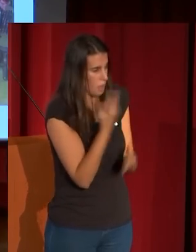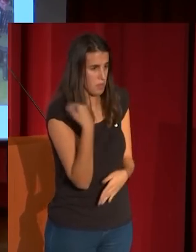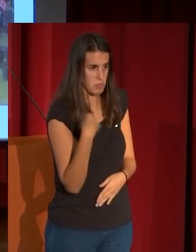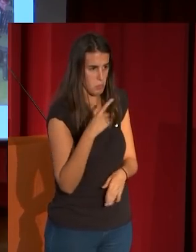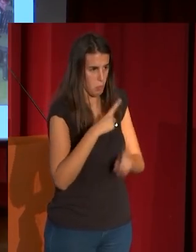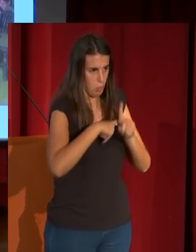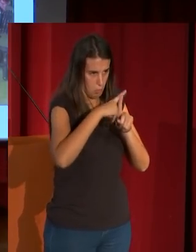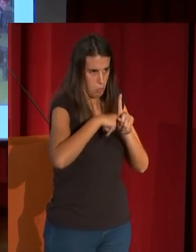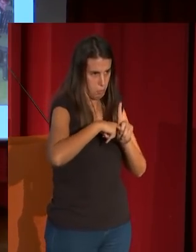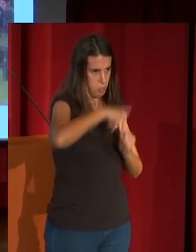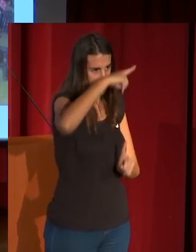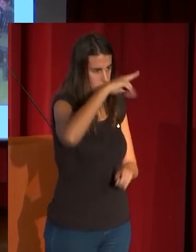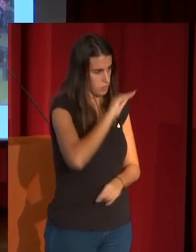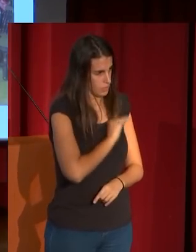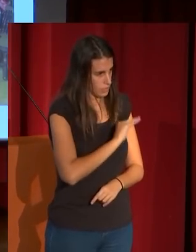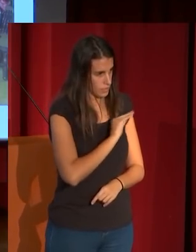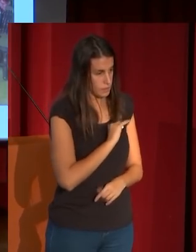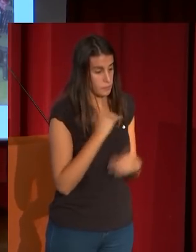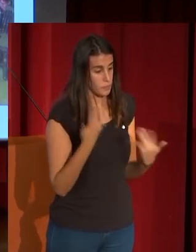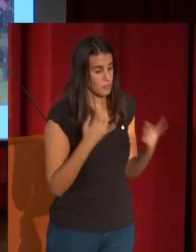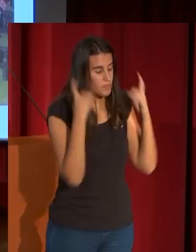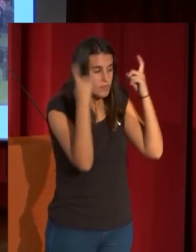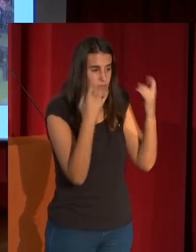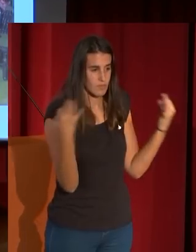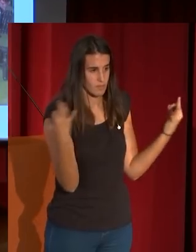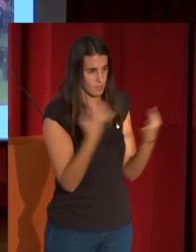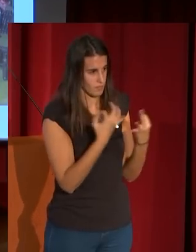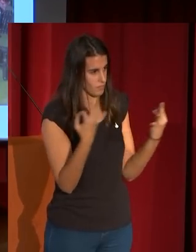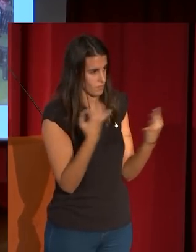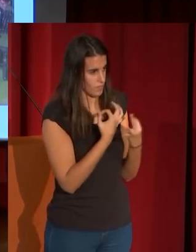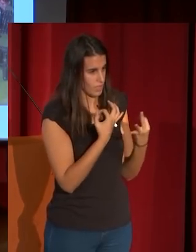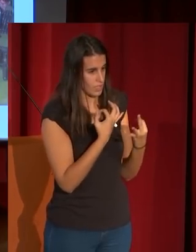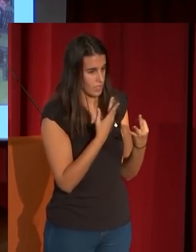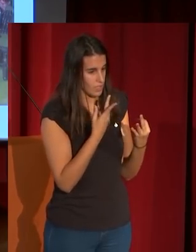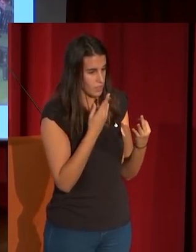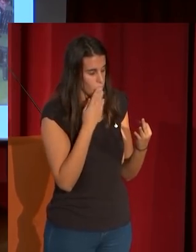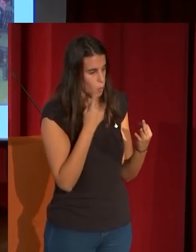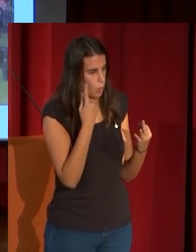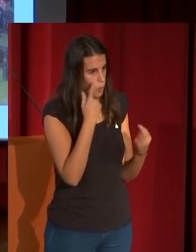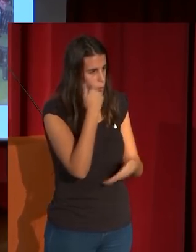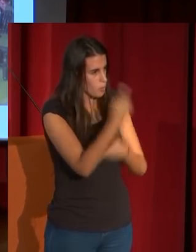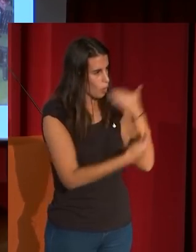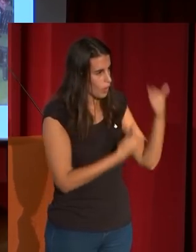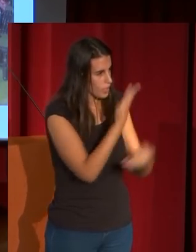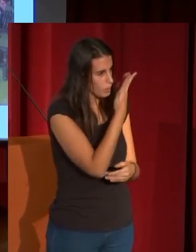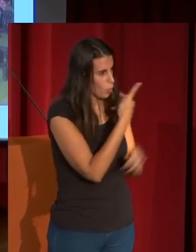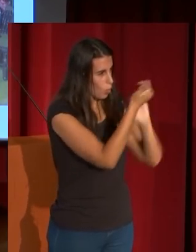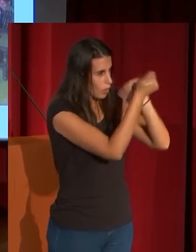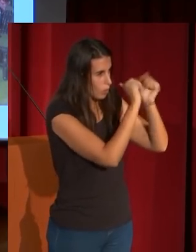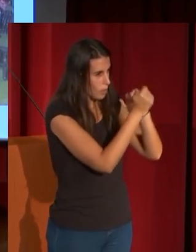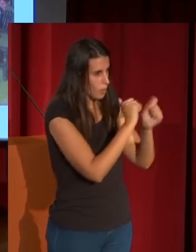y que intenta captar lo mejor de esos procedimientos para luego hacer los suyos